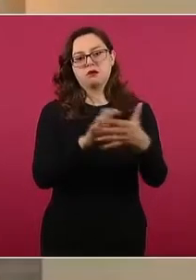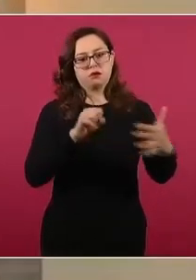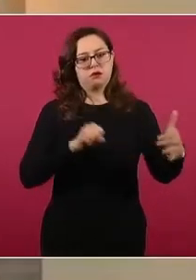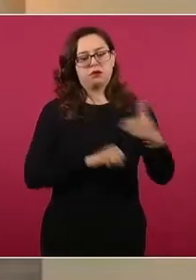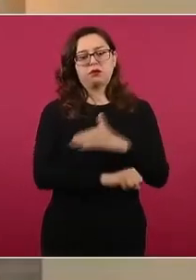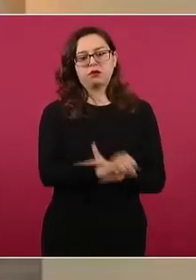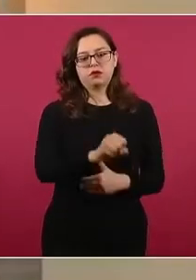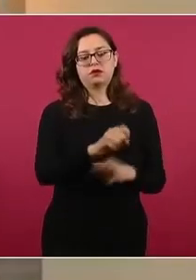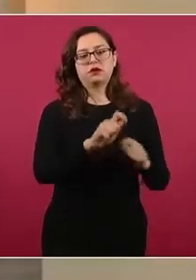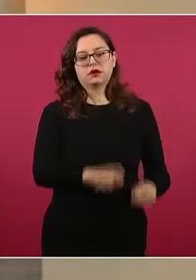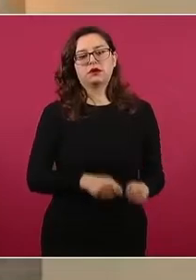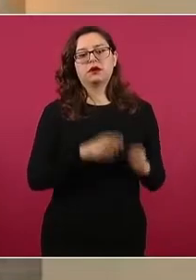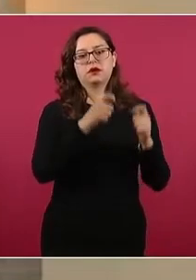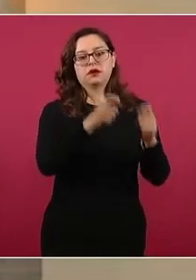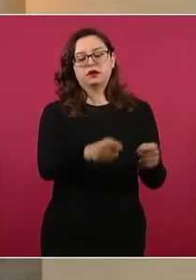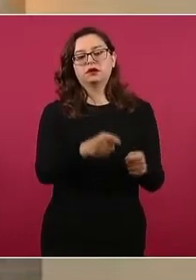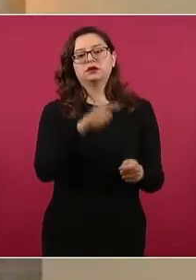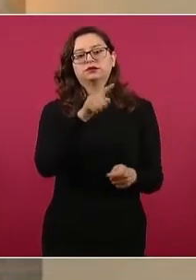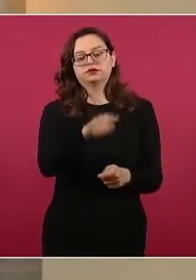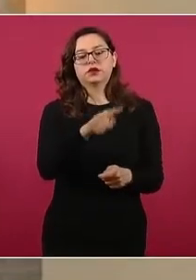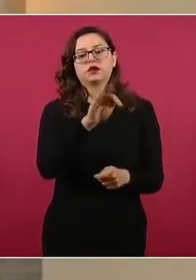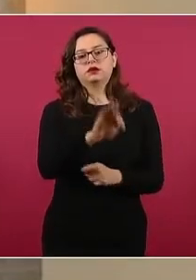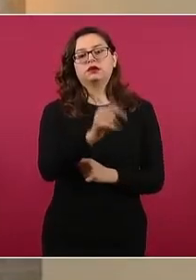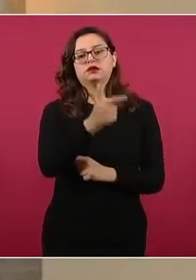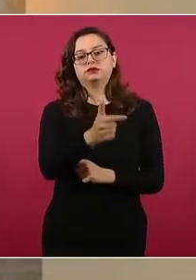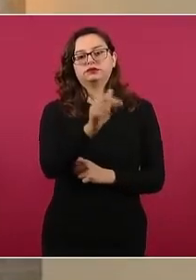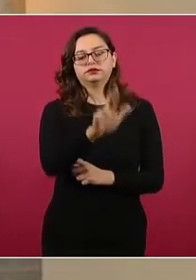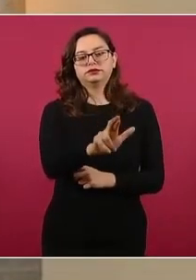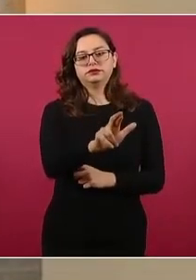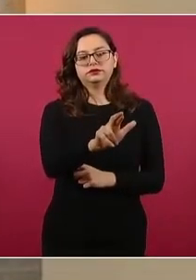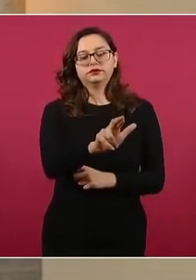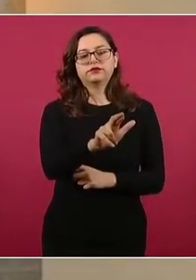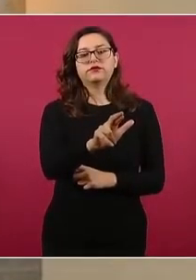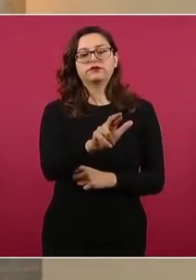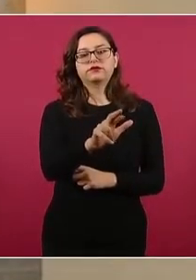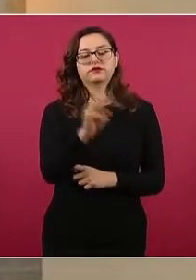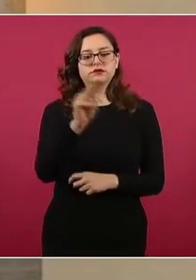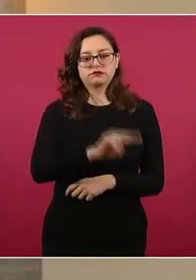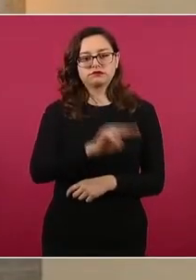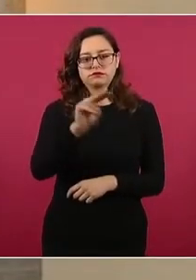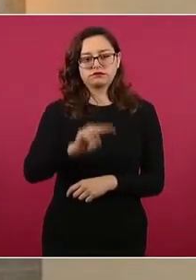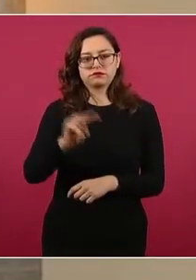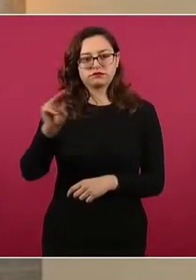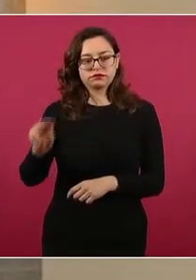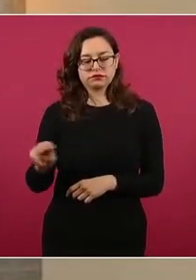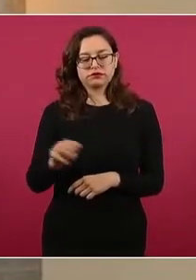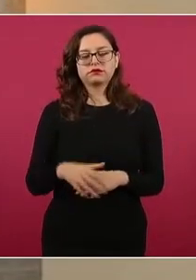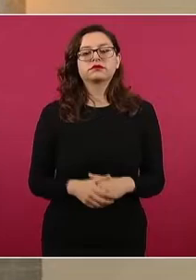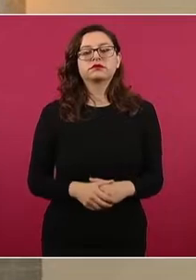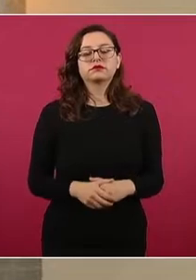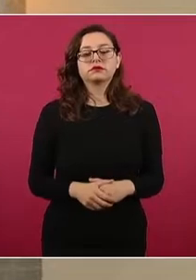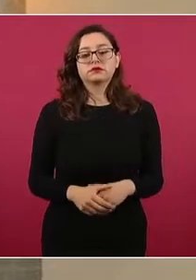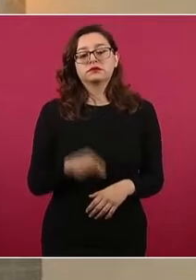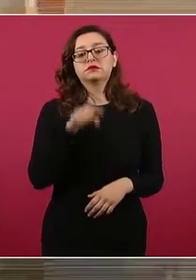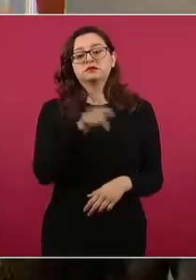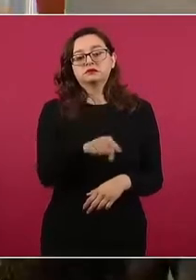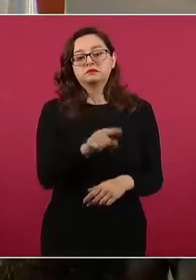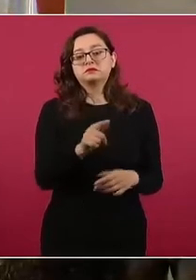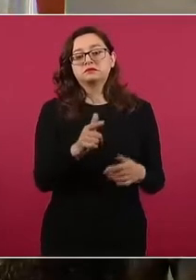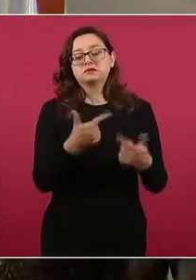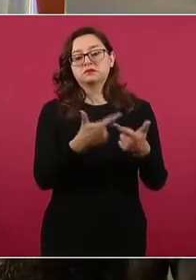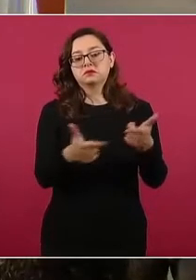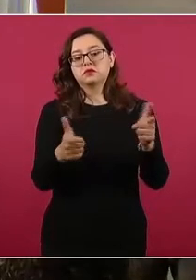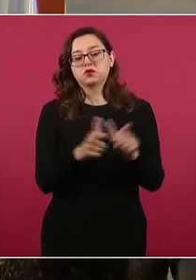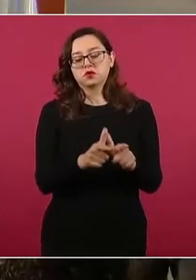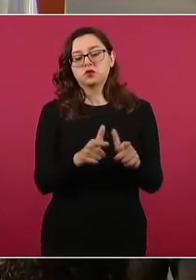disposición de la Fiscalía General de la República en Morelia, Michoacán, presuntamente son integrantes del